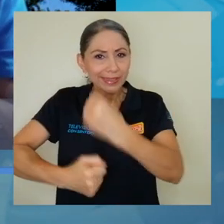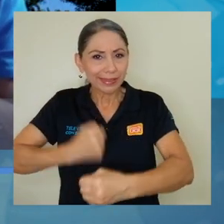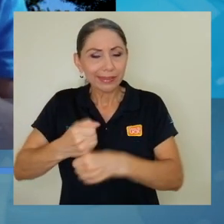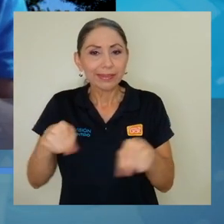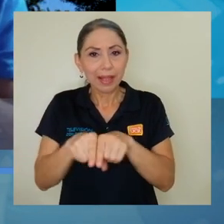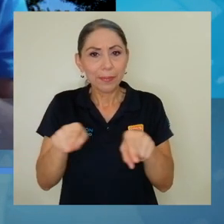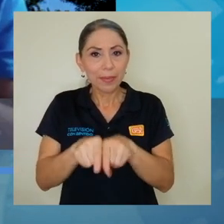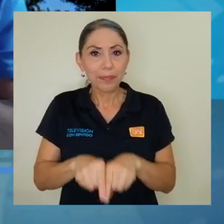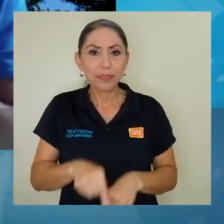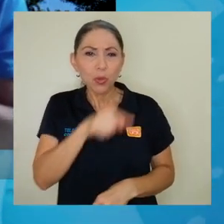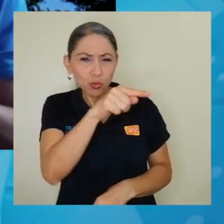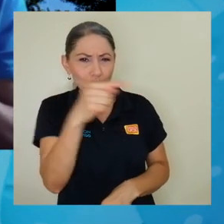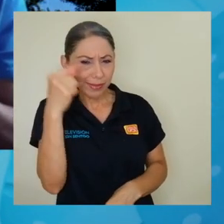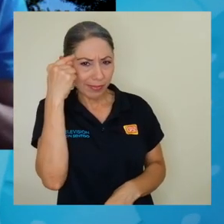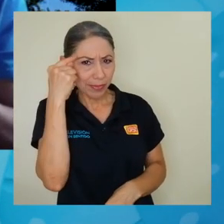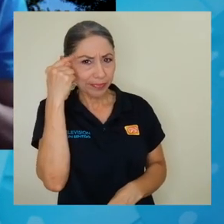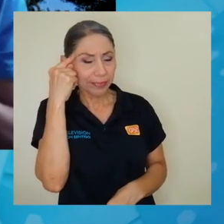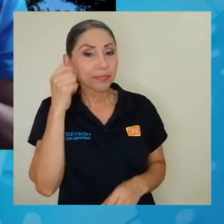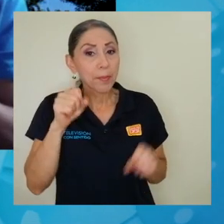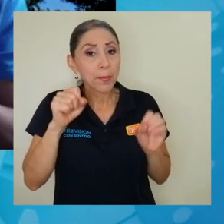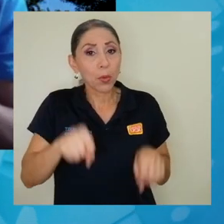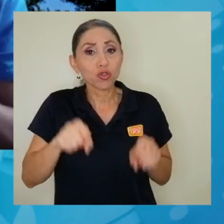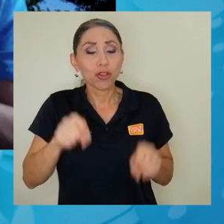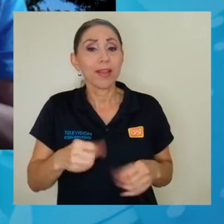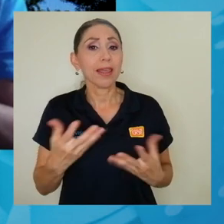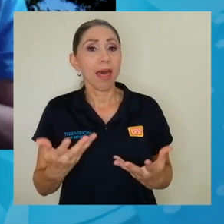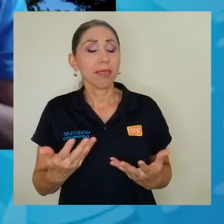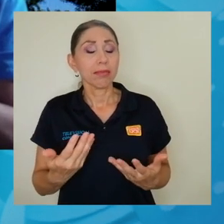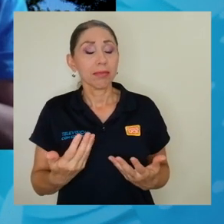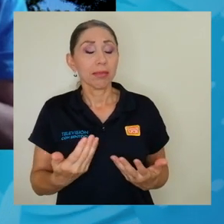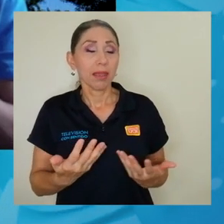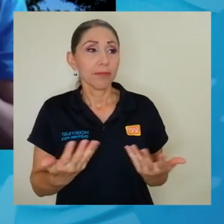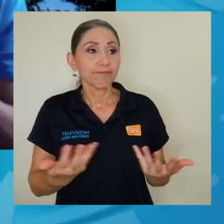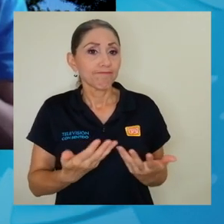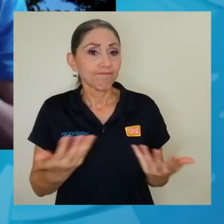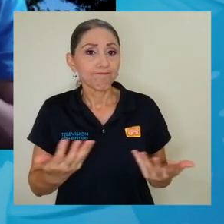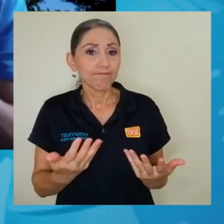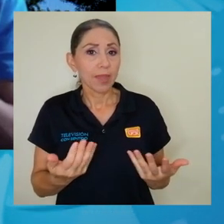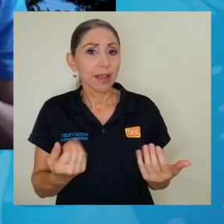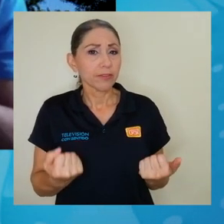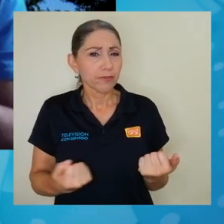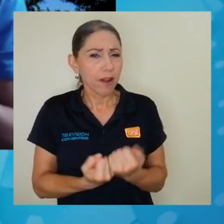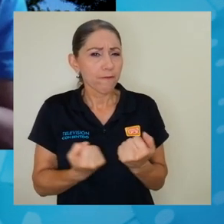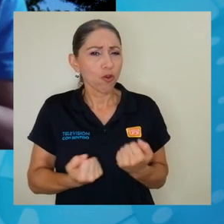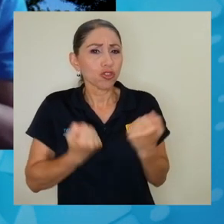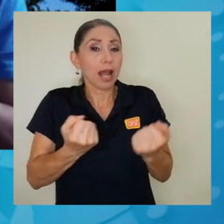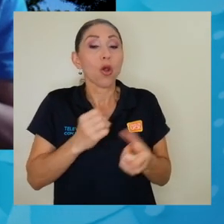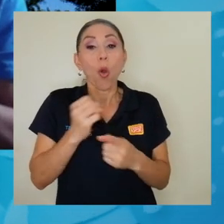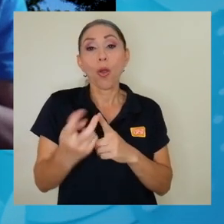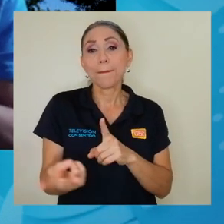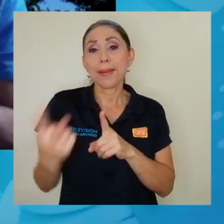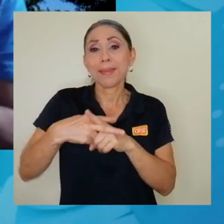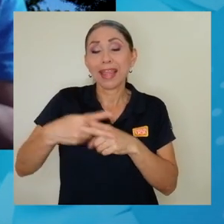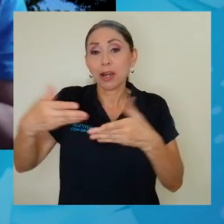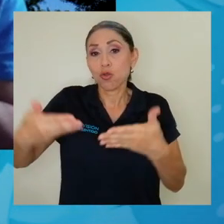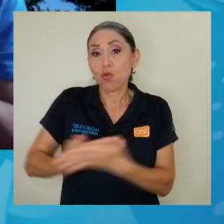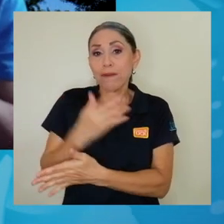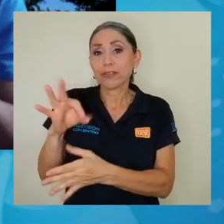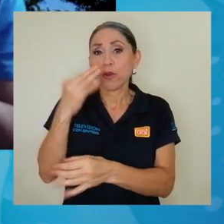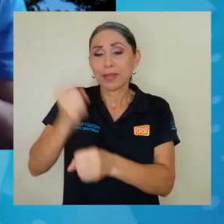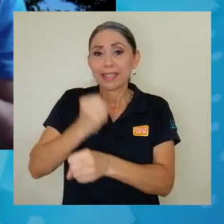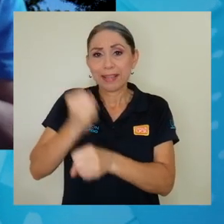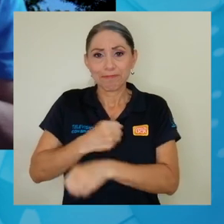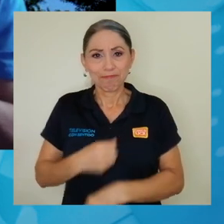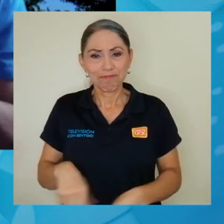¿Están ustedes previendo entonces la posibilidad de tener que reforzar o implementar nuevas formas de hacer las